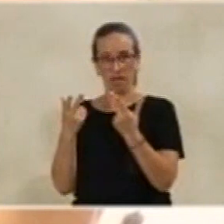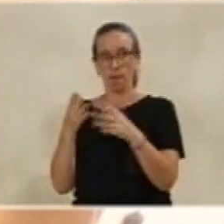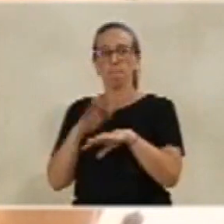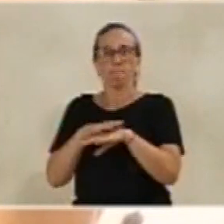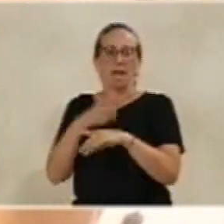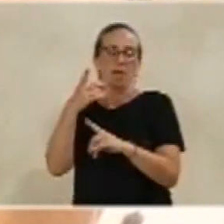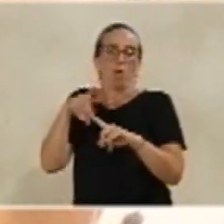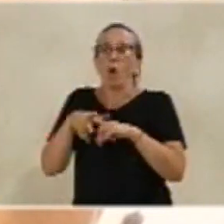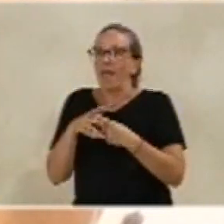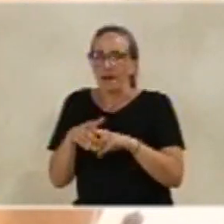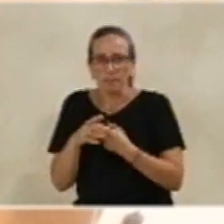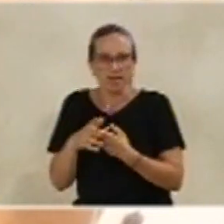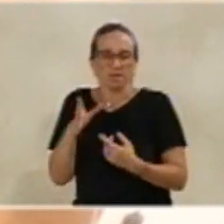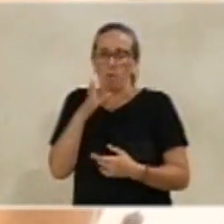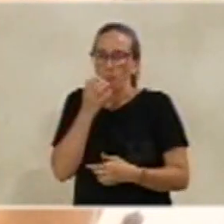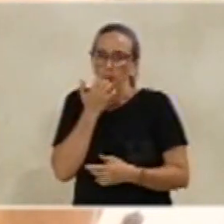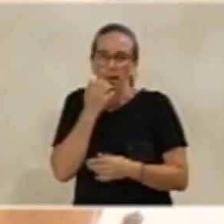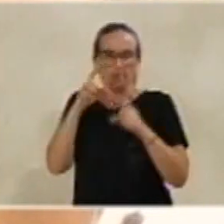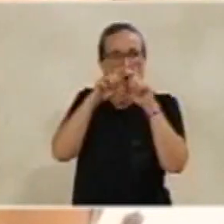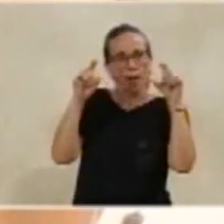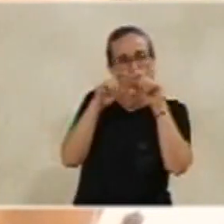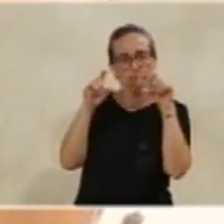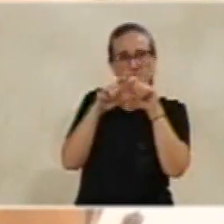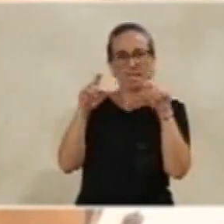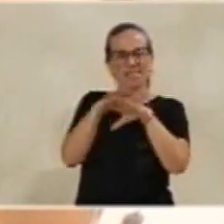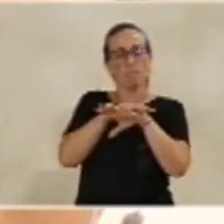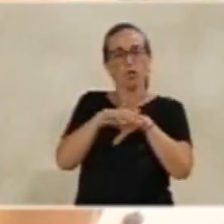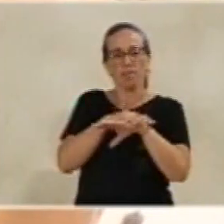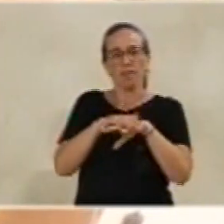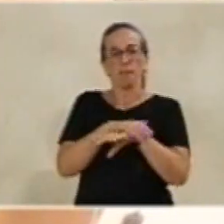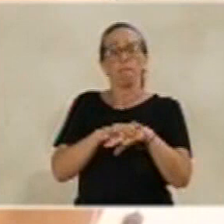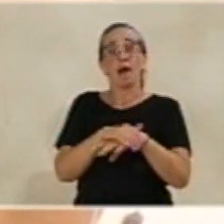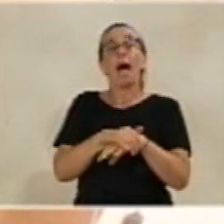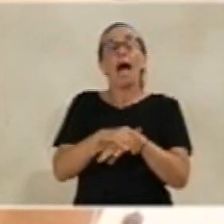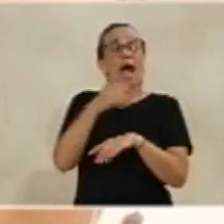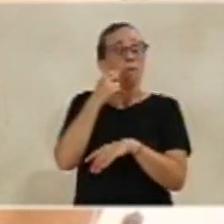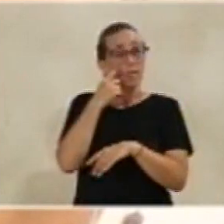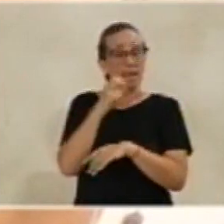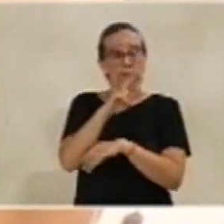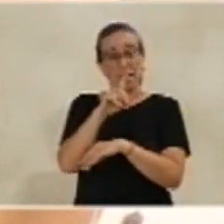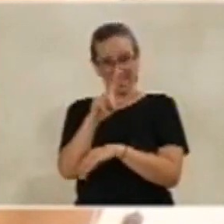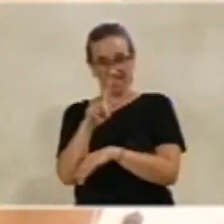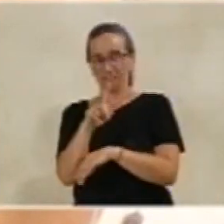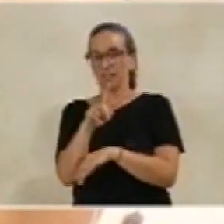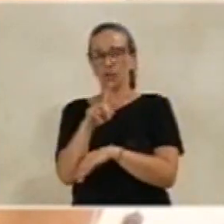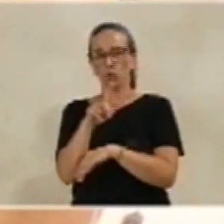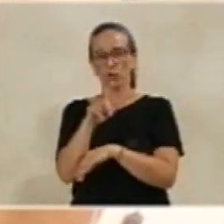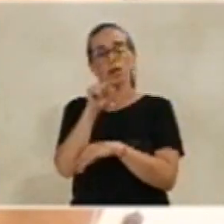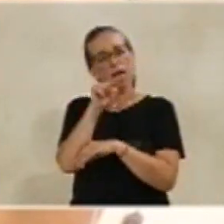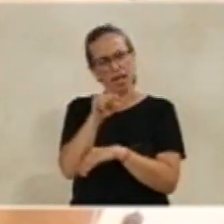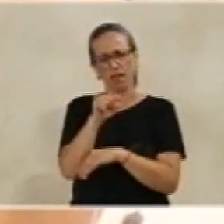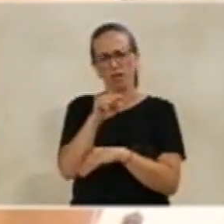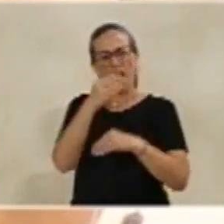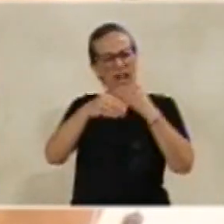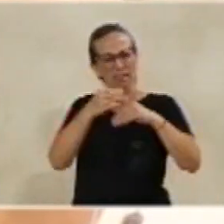tan potente como es una empresa municipal, como Almería 21, que lo hemos dicho muchísimas veces pero no nos vamos a cansar de decirlo, actúa a veces